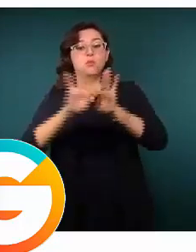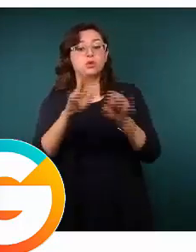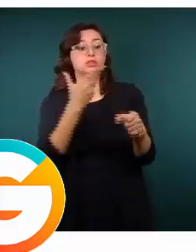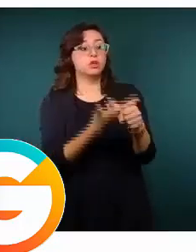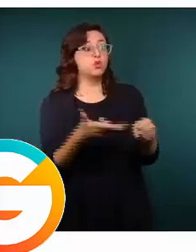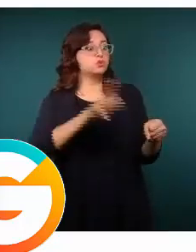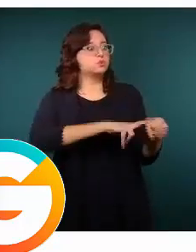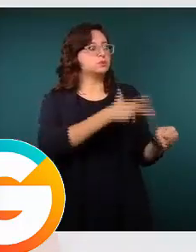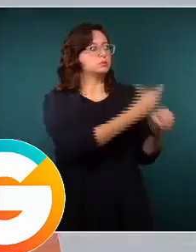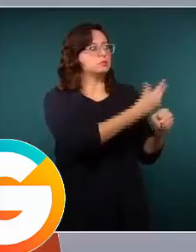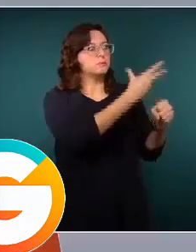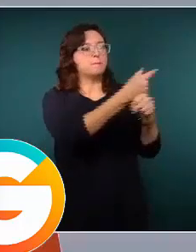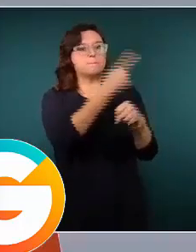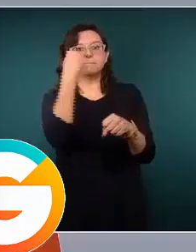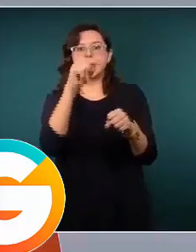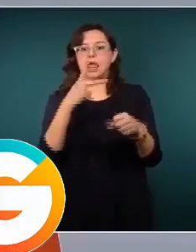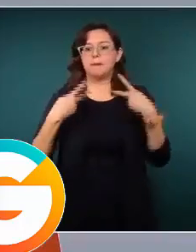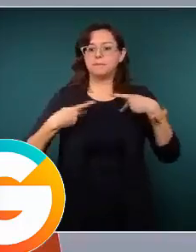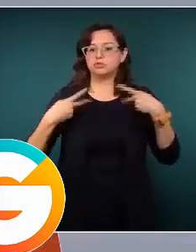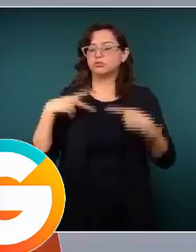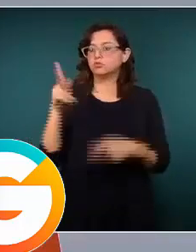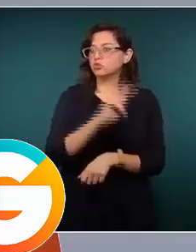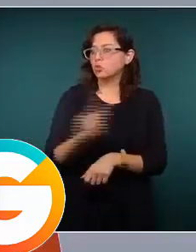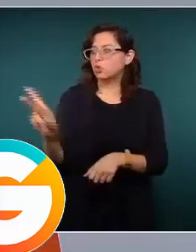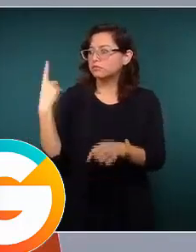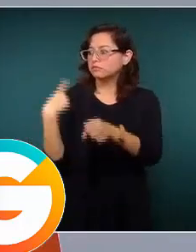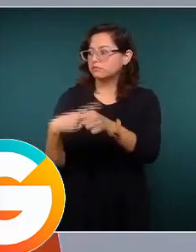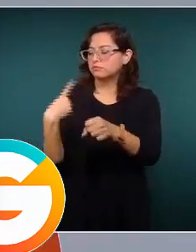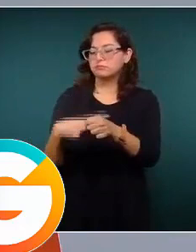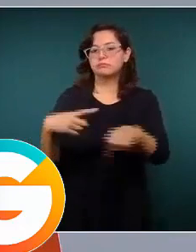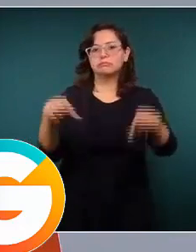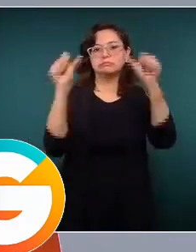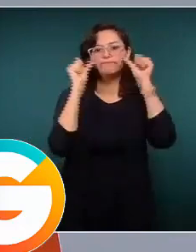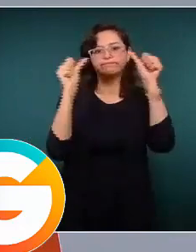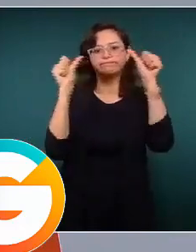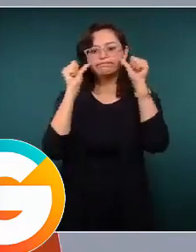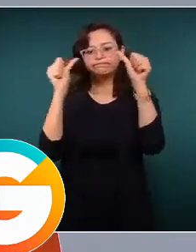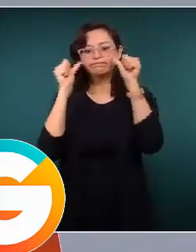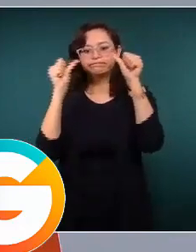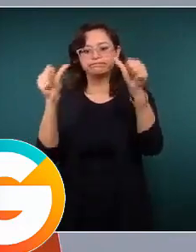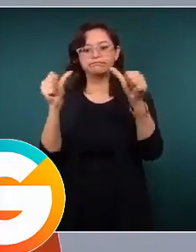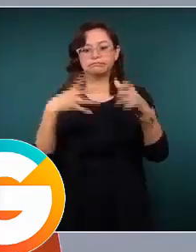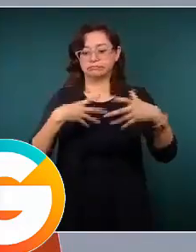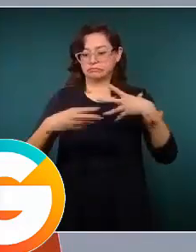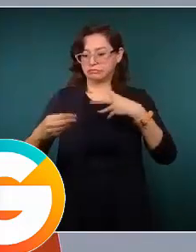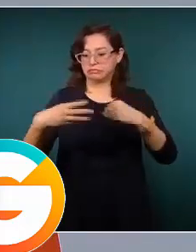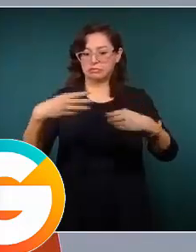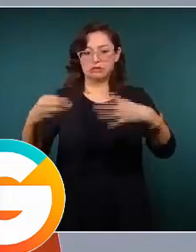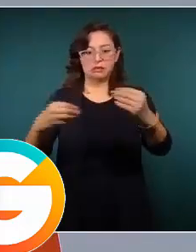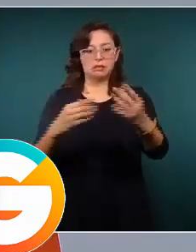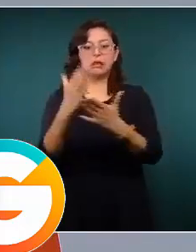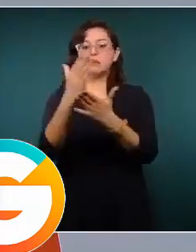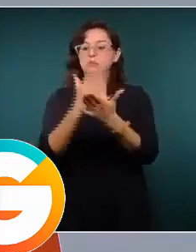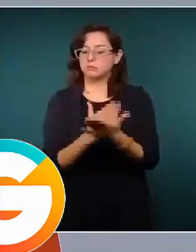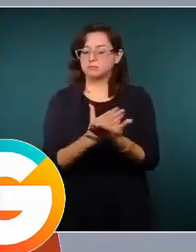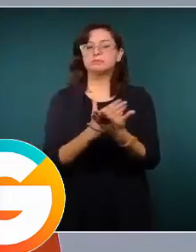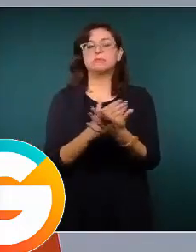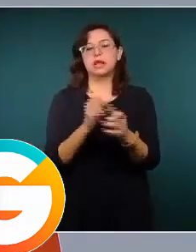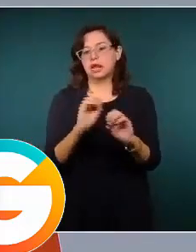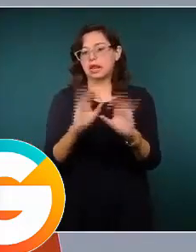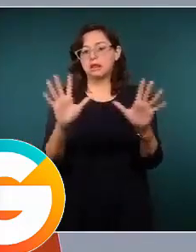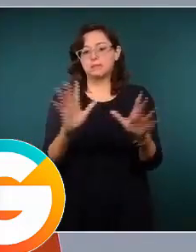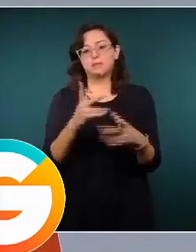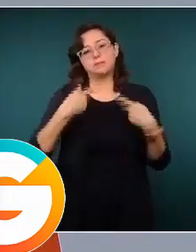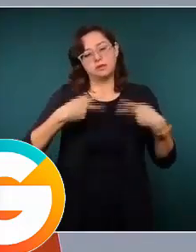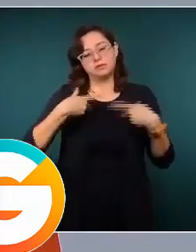atender a todas las personas que requirieran atención médica, disminuir el número de contagios enfermos, por supuesto, y el